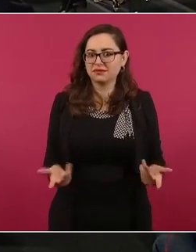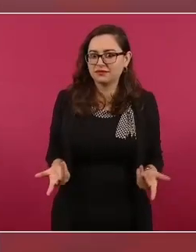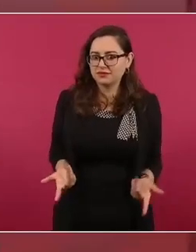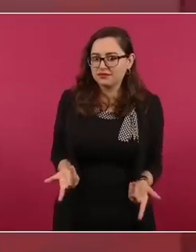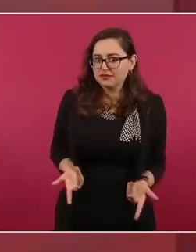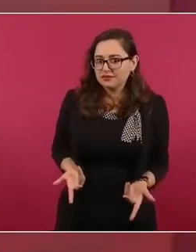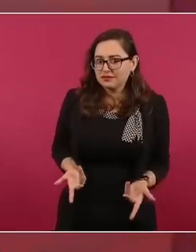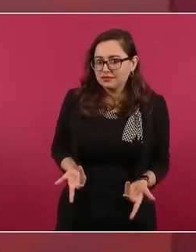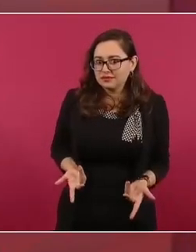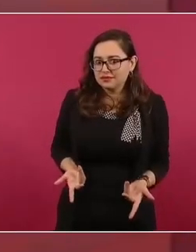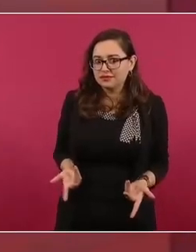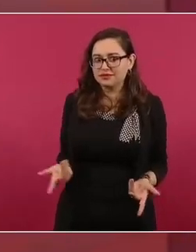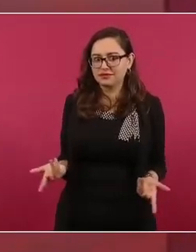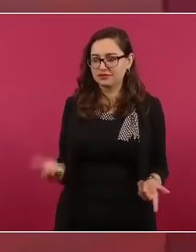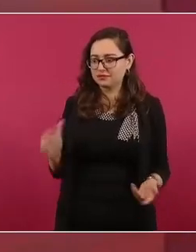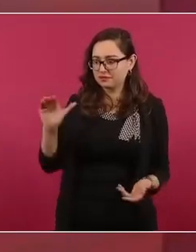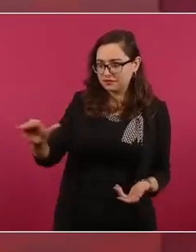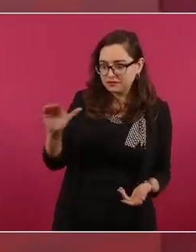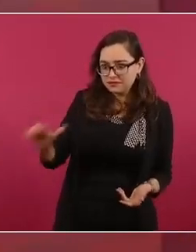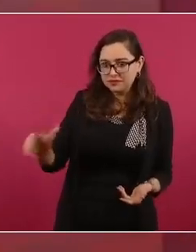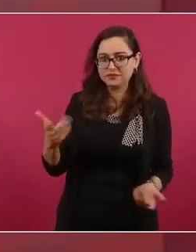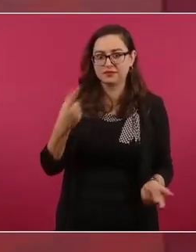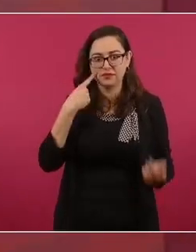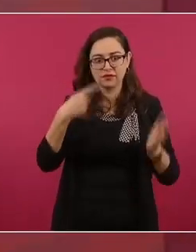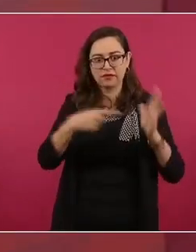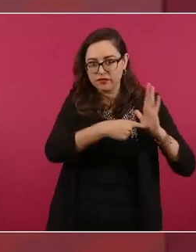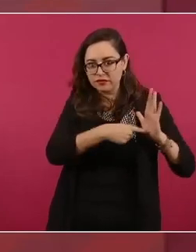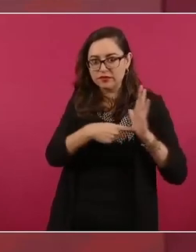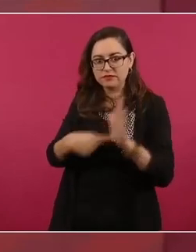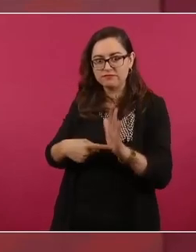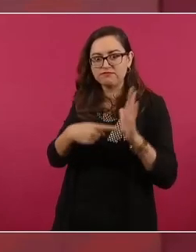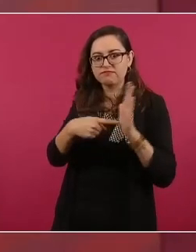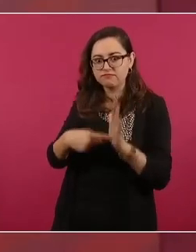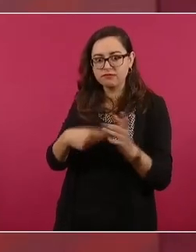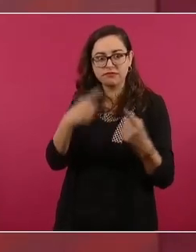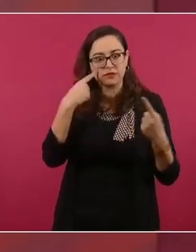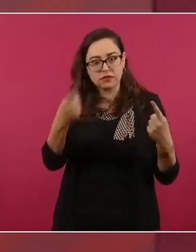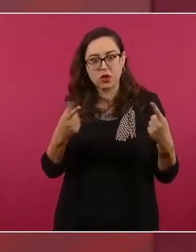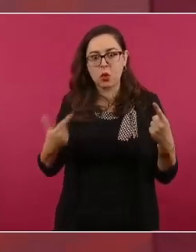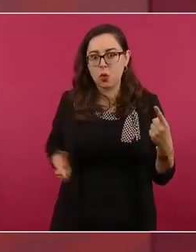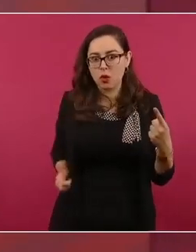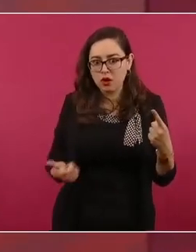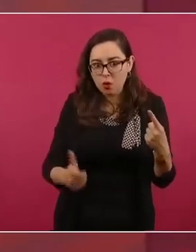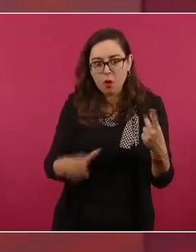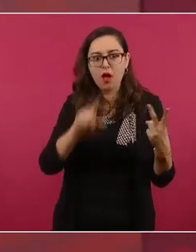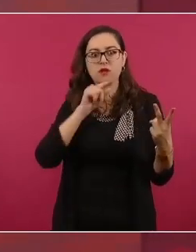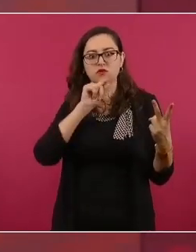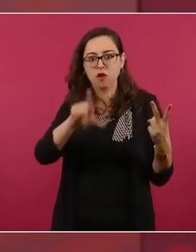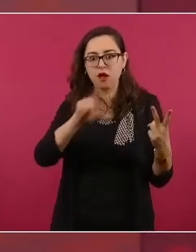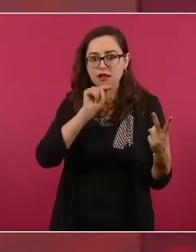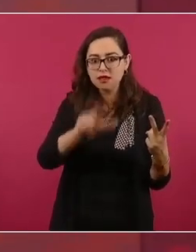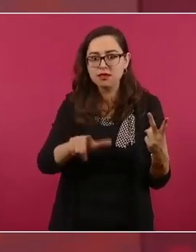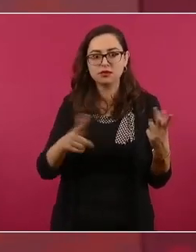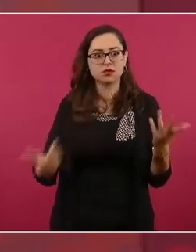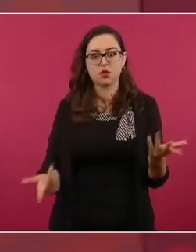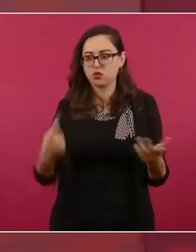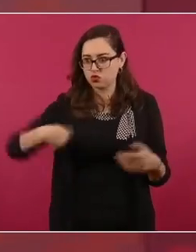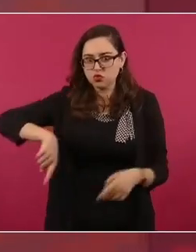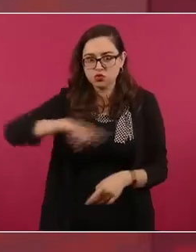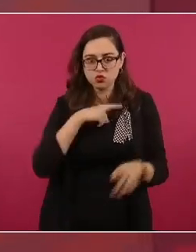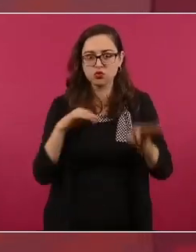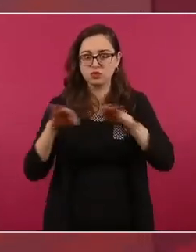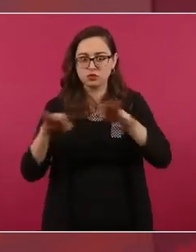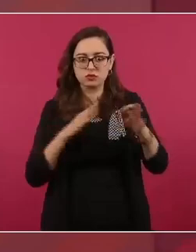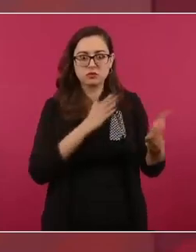conocer de cómo estamos actuando en Guanajuato, en Jalisco, en todos lados.